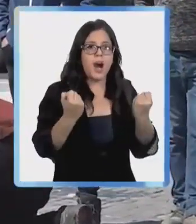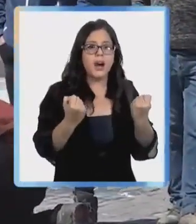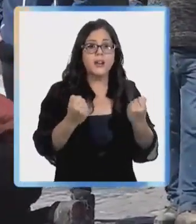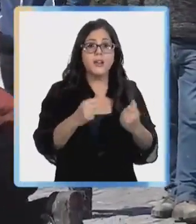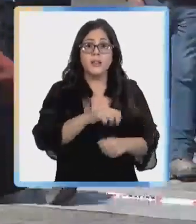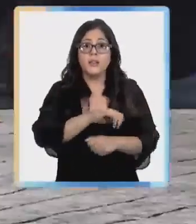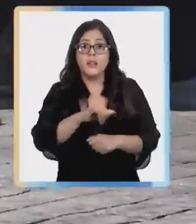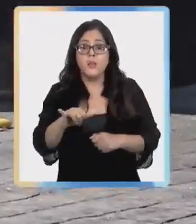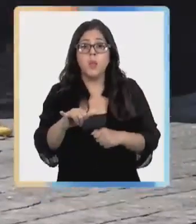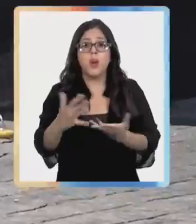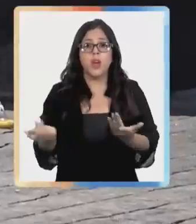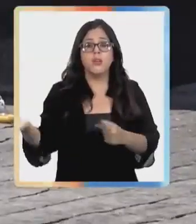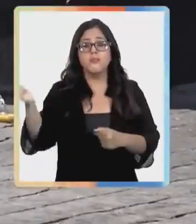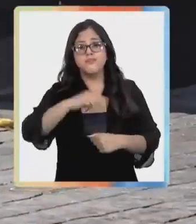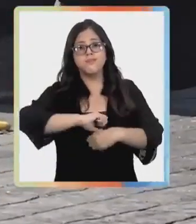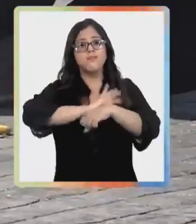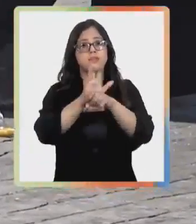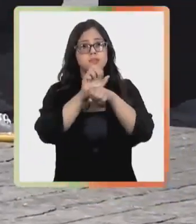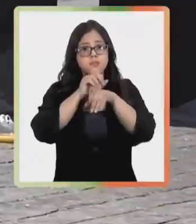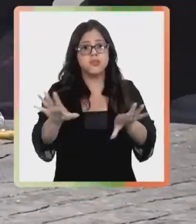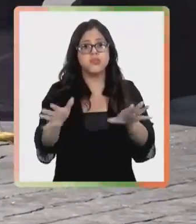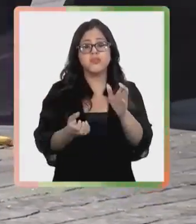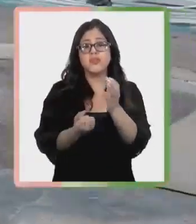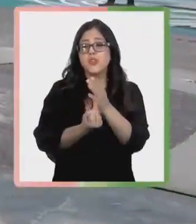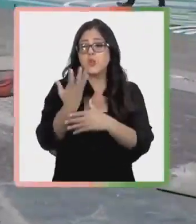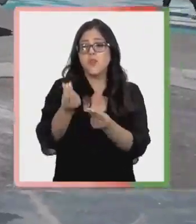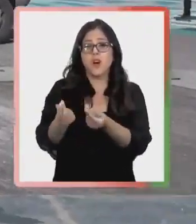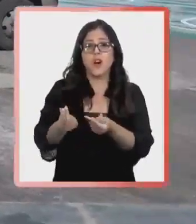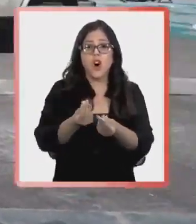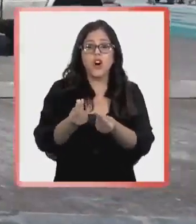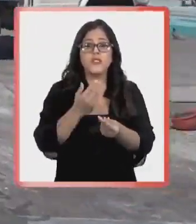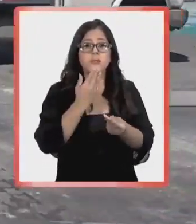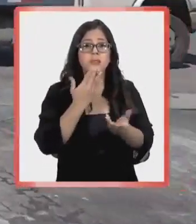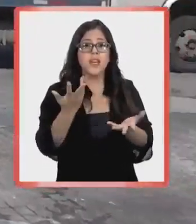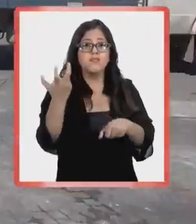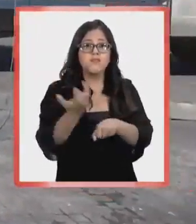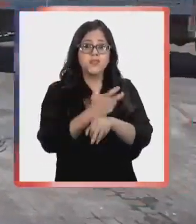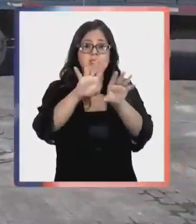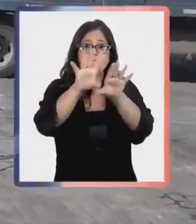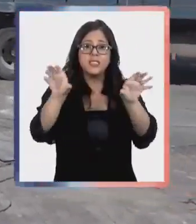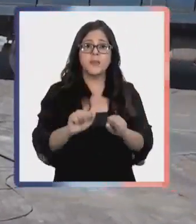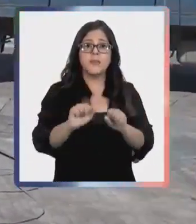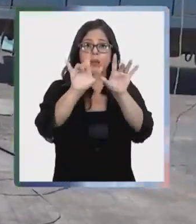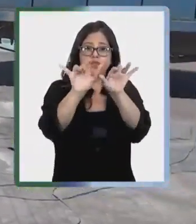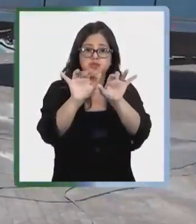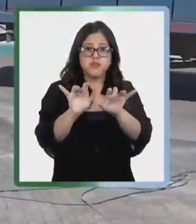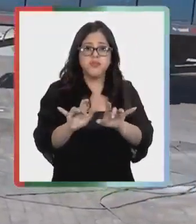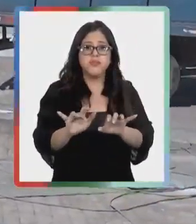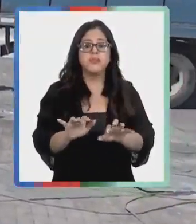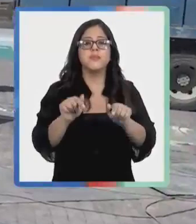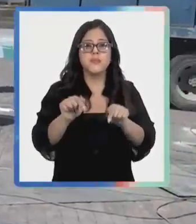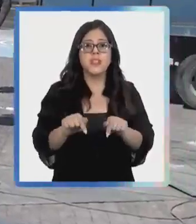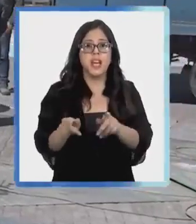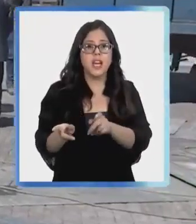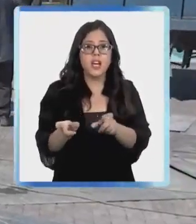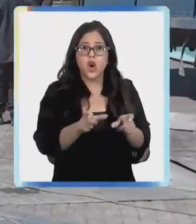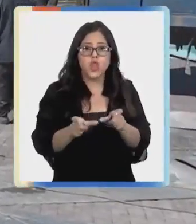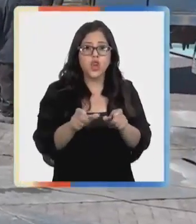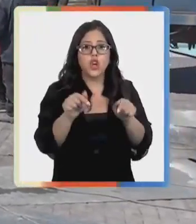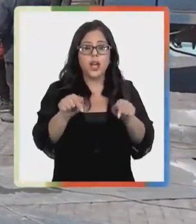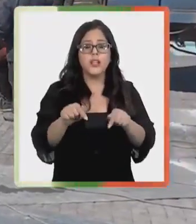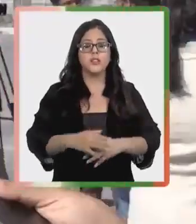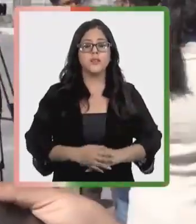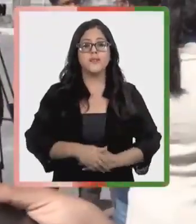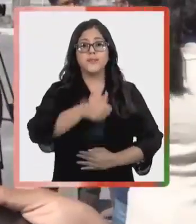para luego sufrir la llegada de la pandemia y nuevos costos, con fallas incluso en el sistema computacional que regula el